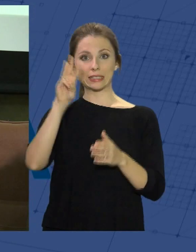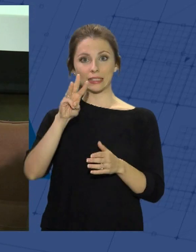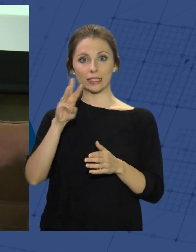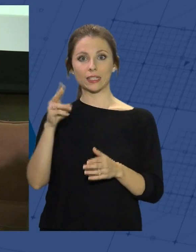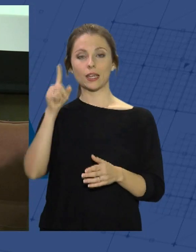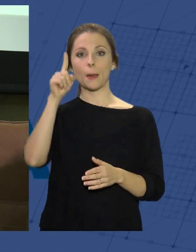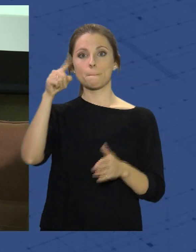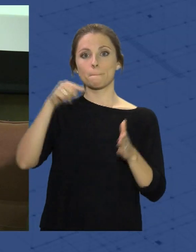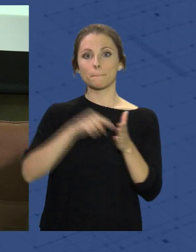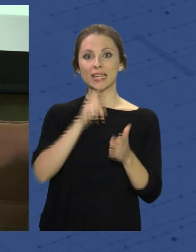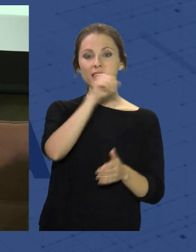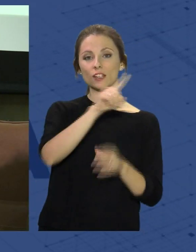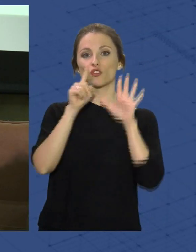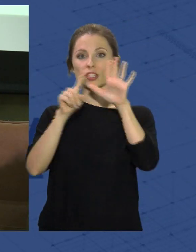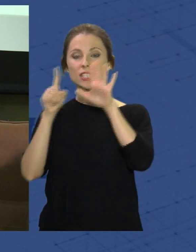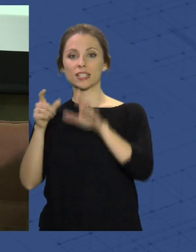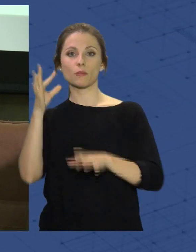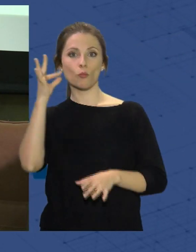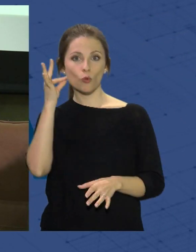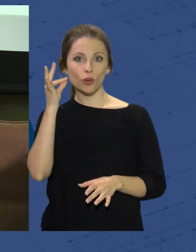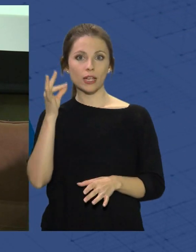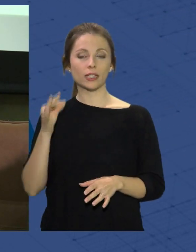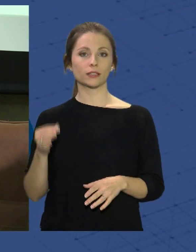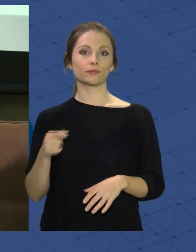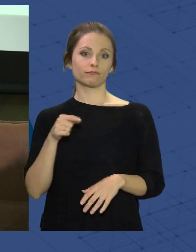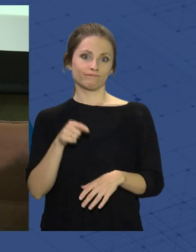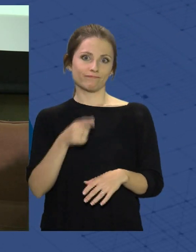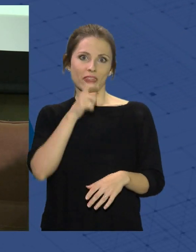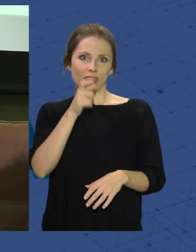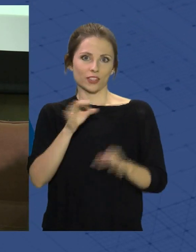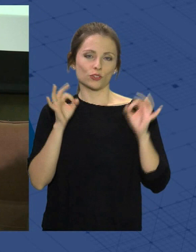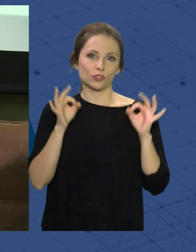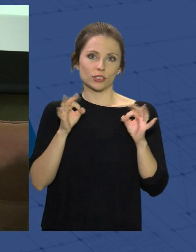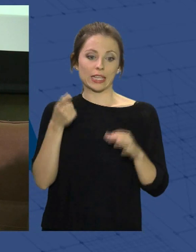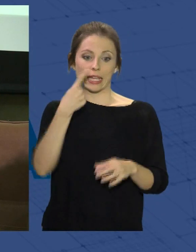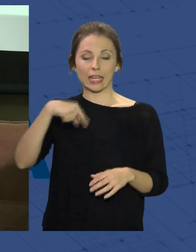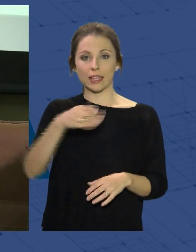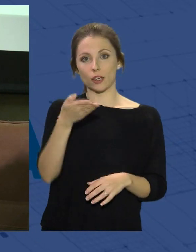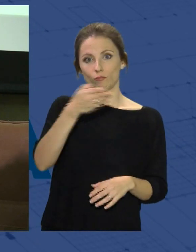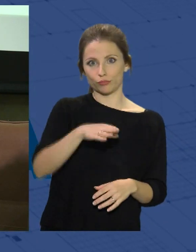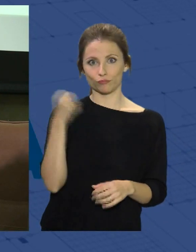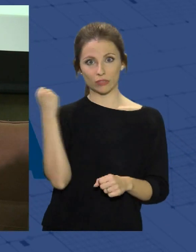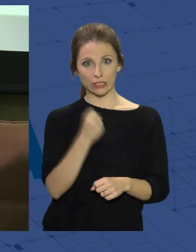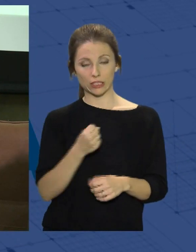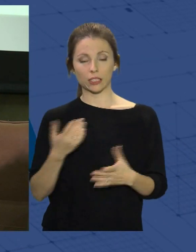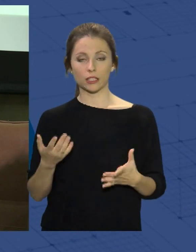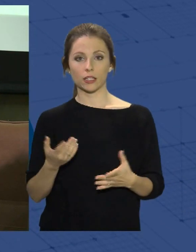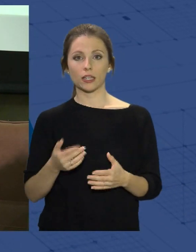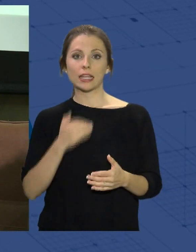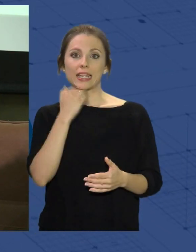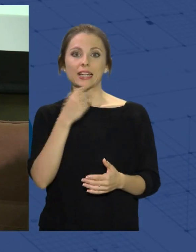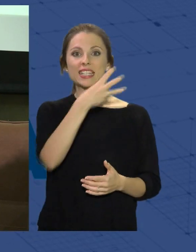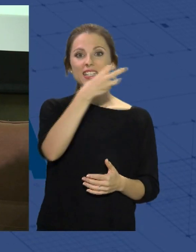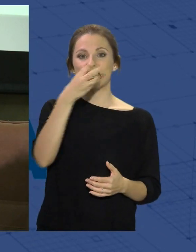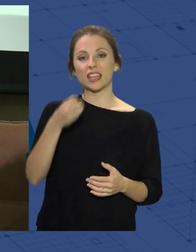.166 mujeres desde que existen registros y datos en las que han sido asesinadas y cerca de 370 niños y